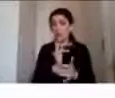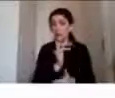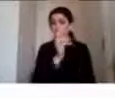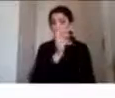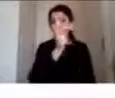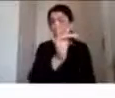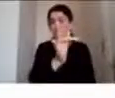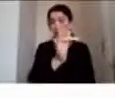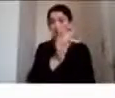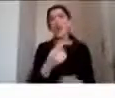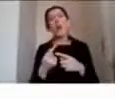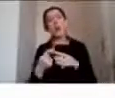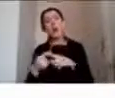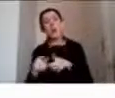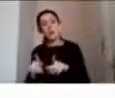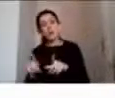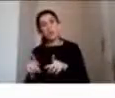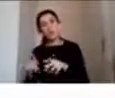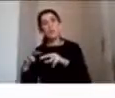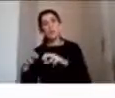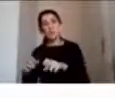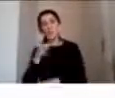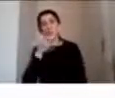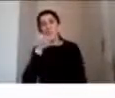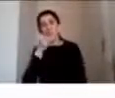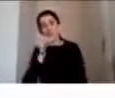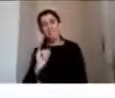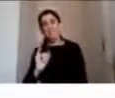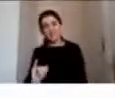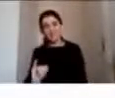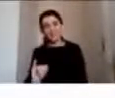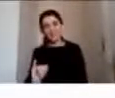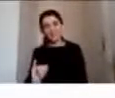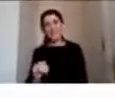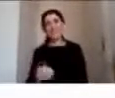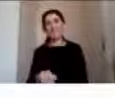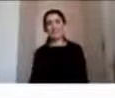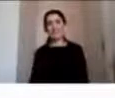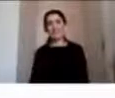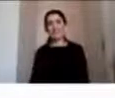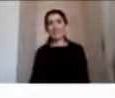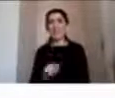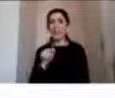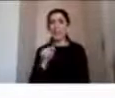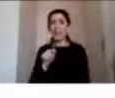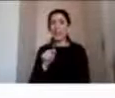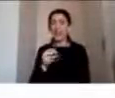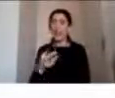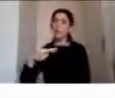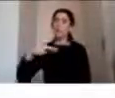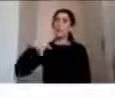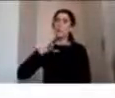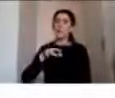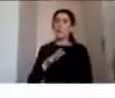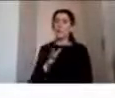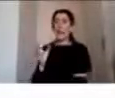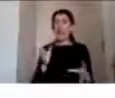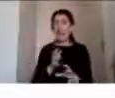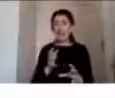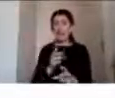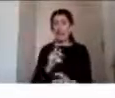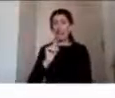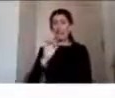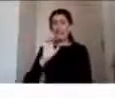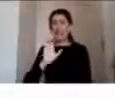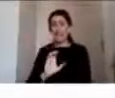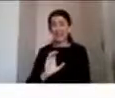desarrollo y funcionamiento posterior y aquí nuevamente la relación con la gravedad del TEC y sobre todo con el momento en el